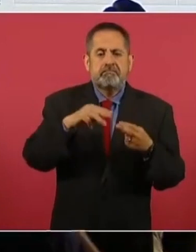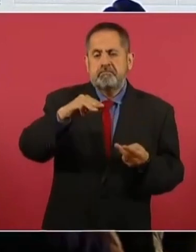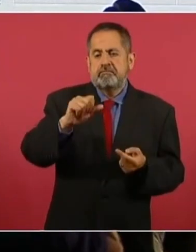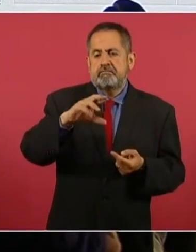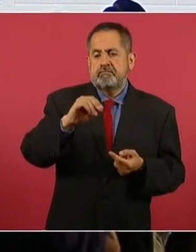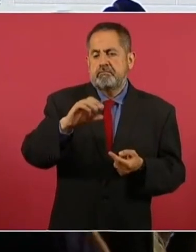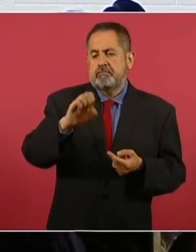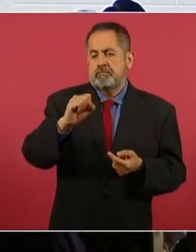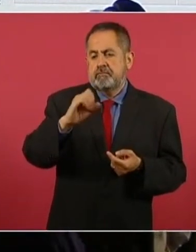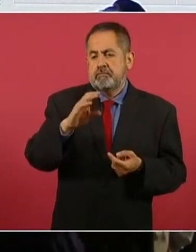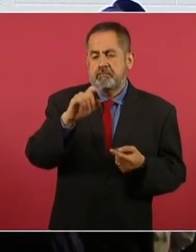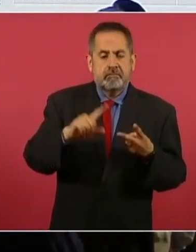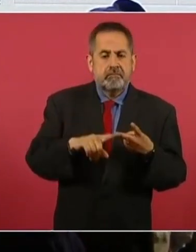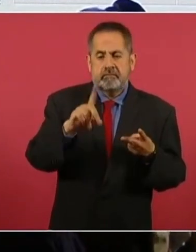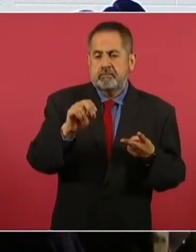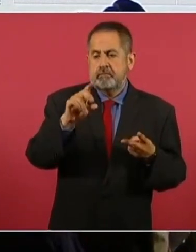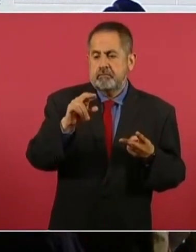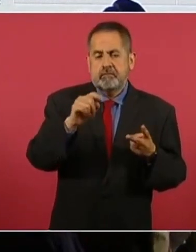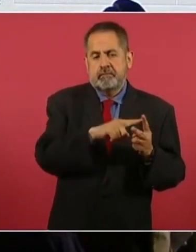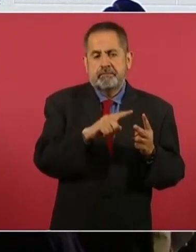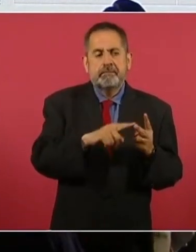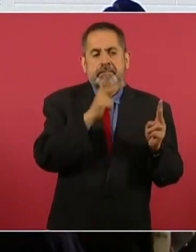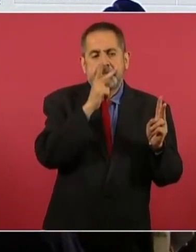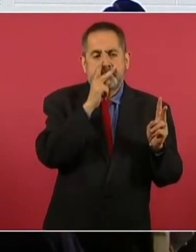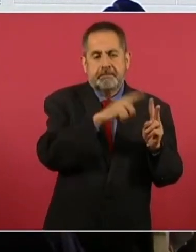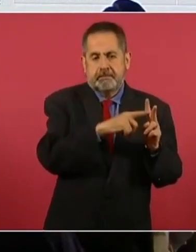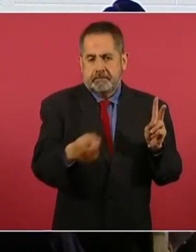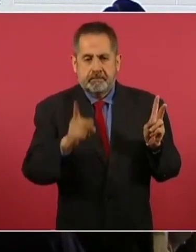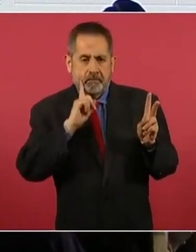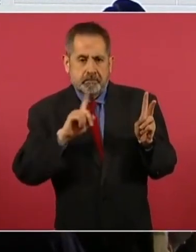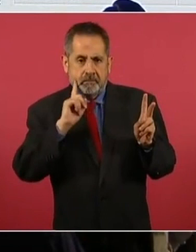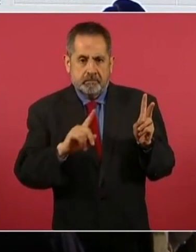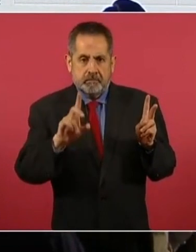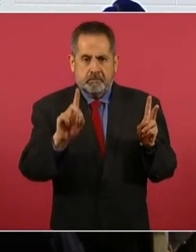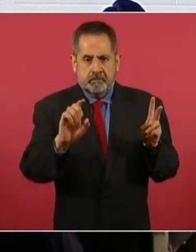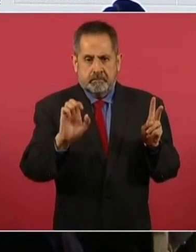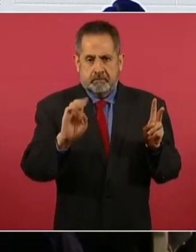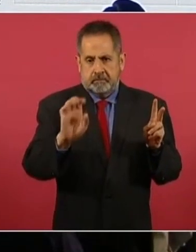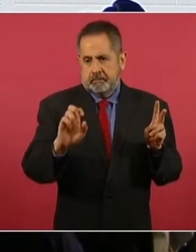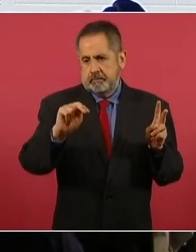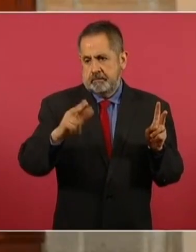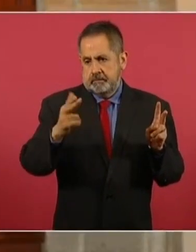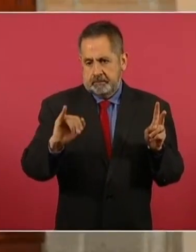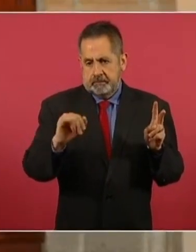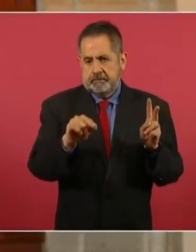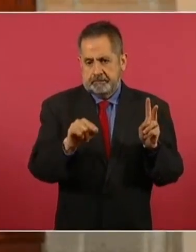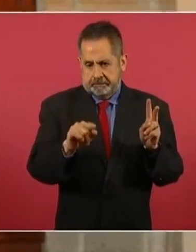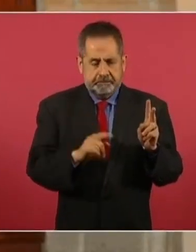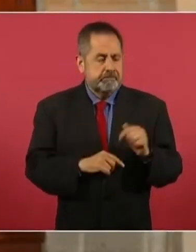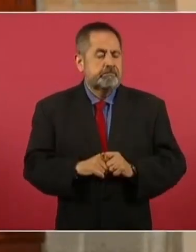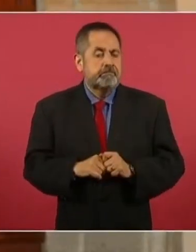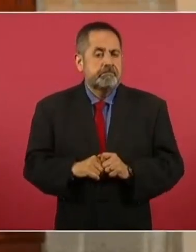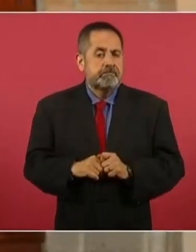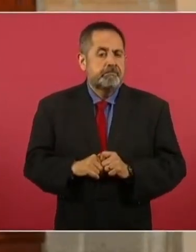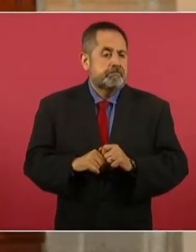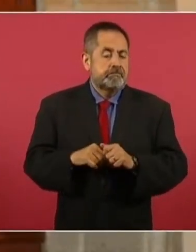y Dolores Basaldúa padres de Devan y Susana Escobar como aquí se informó y